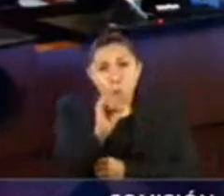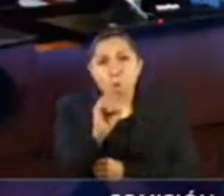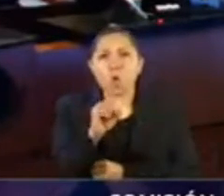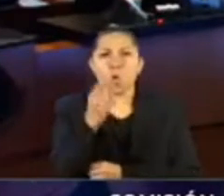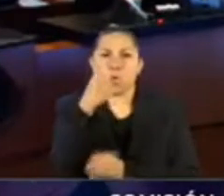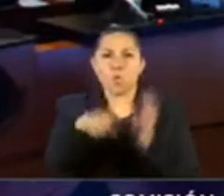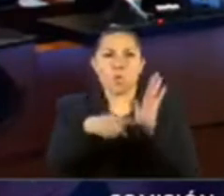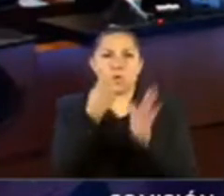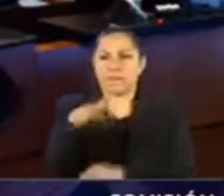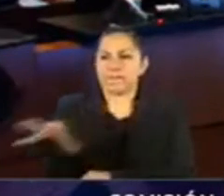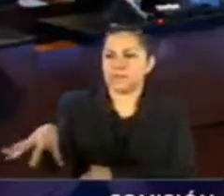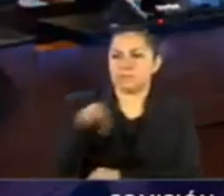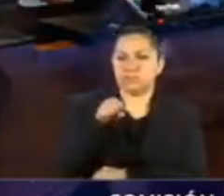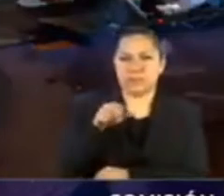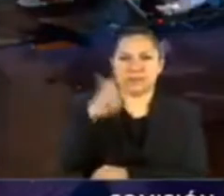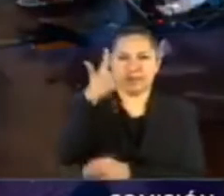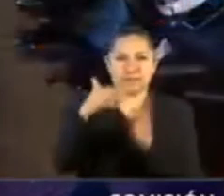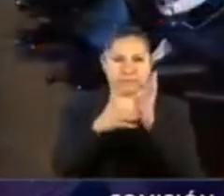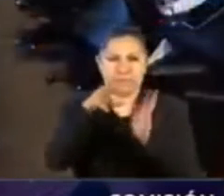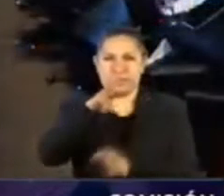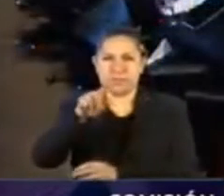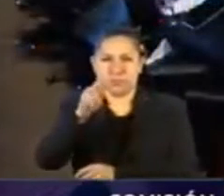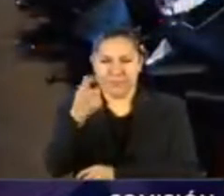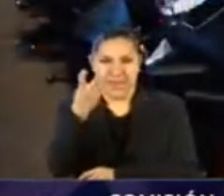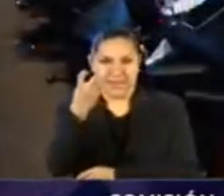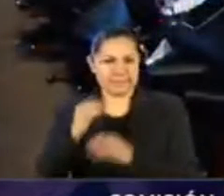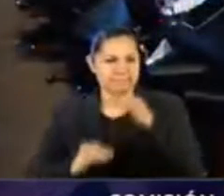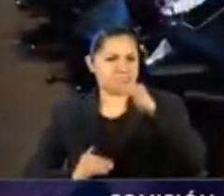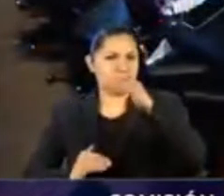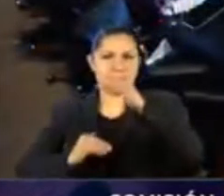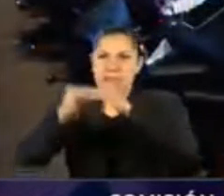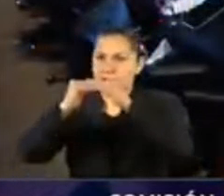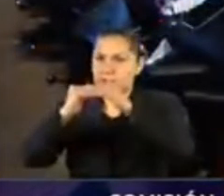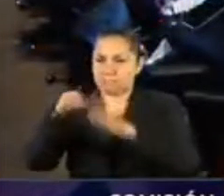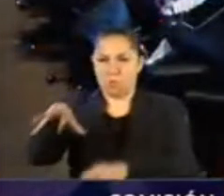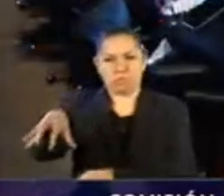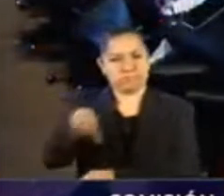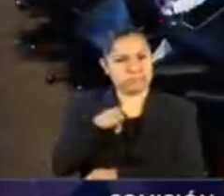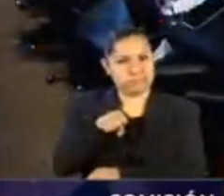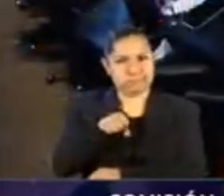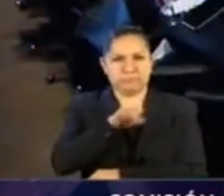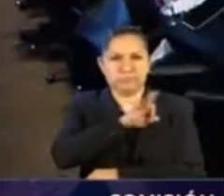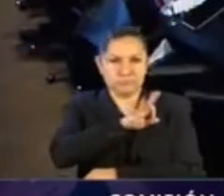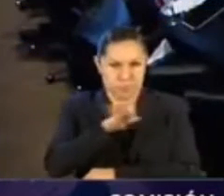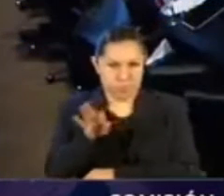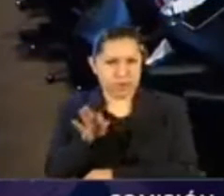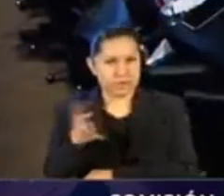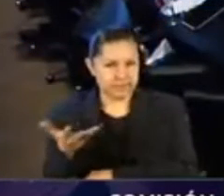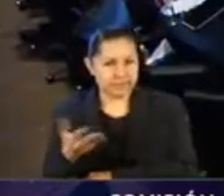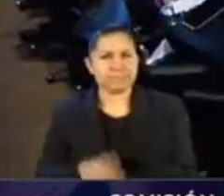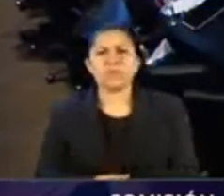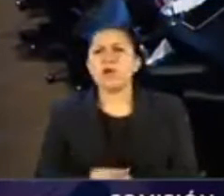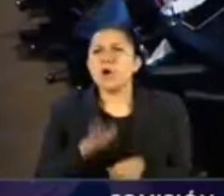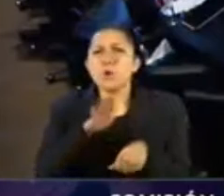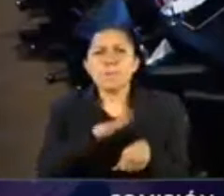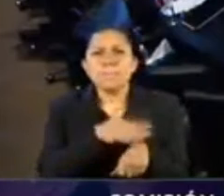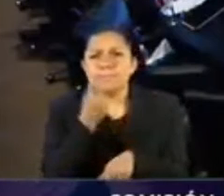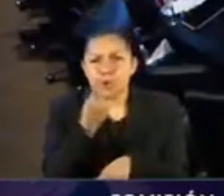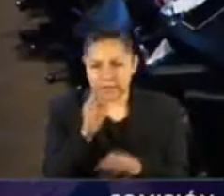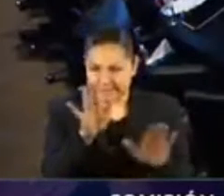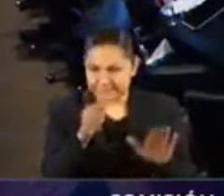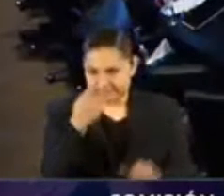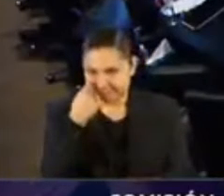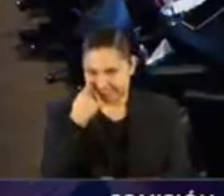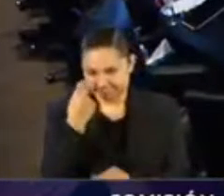Eso sería el tope máximo que se puede retirar. ¿Por qué? Hay que tener cuidado en dos cosas.